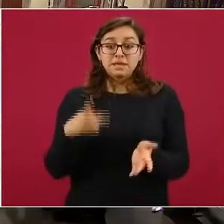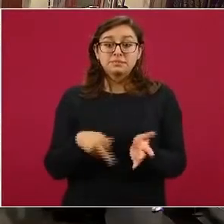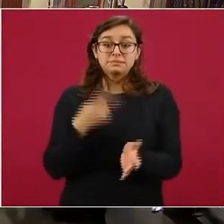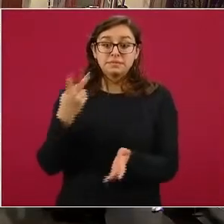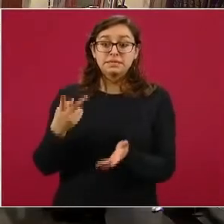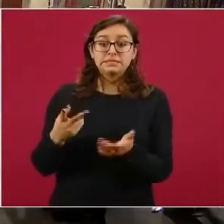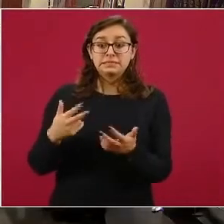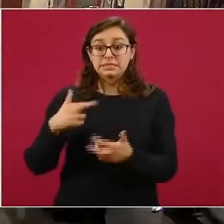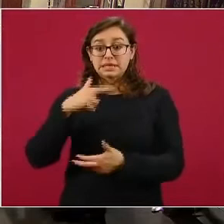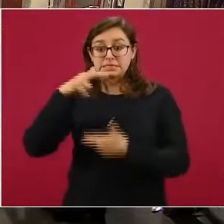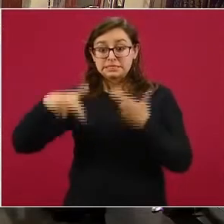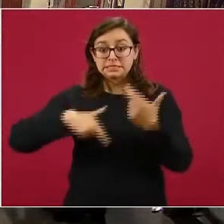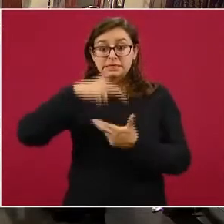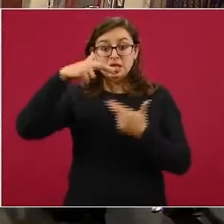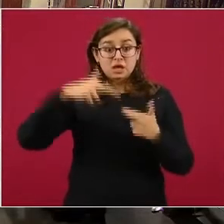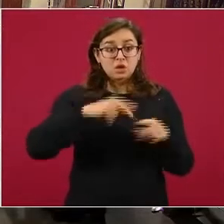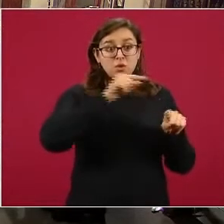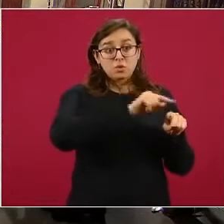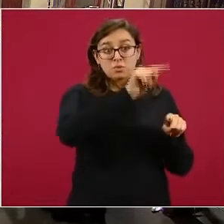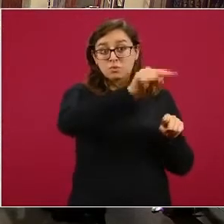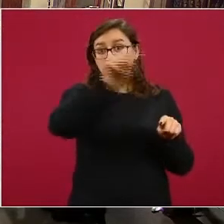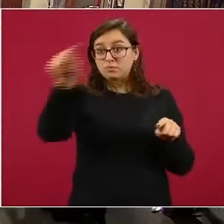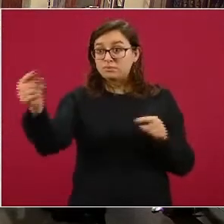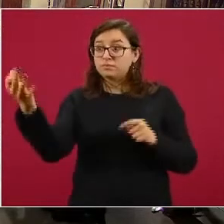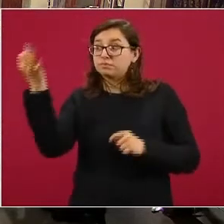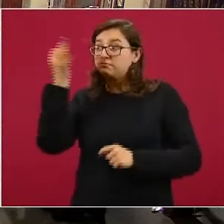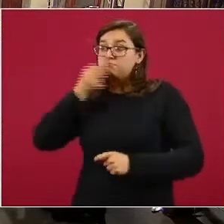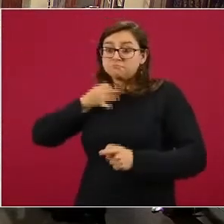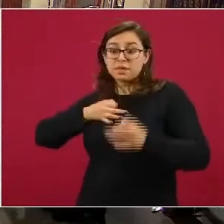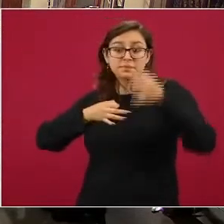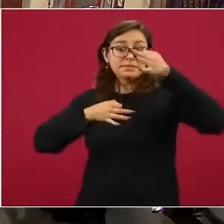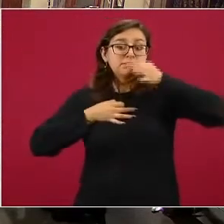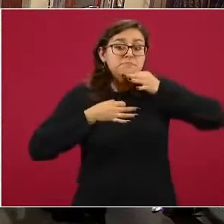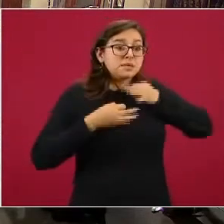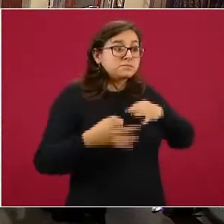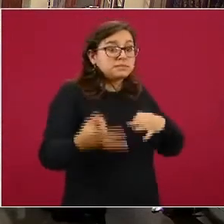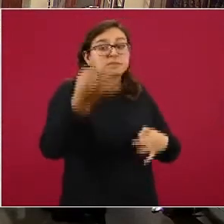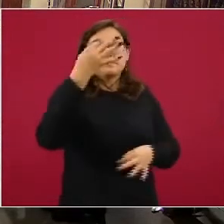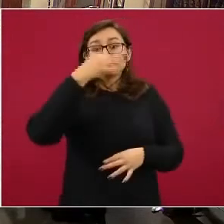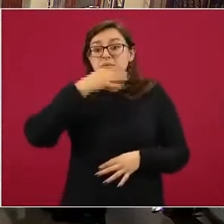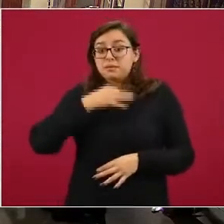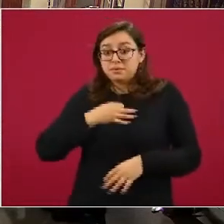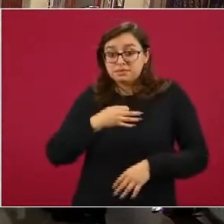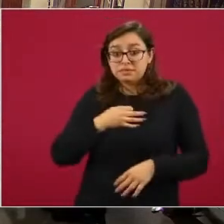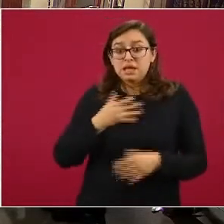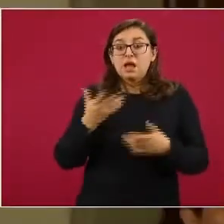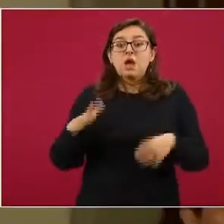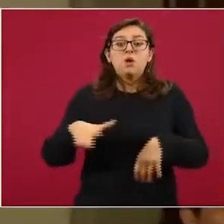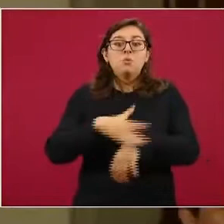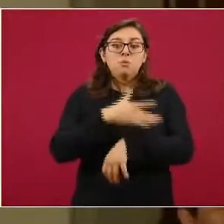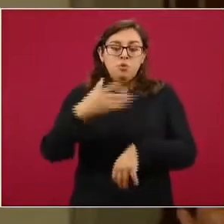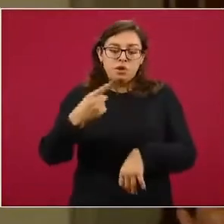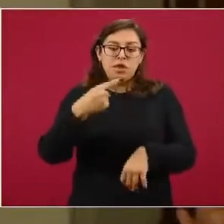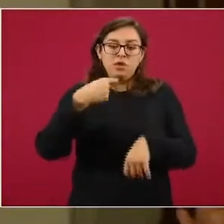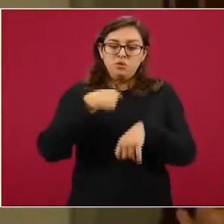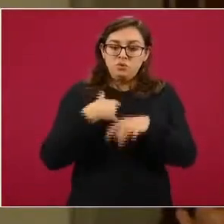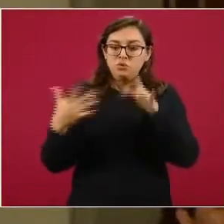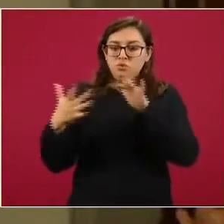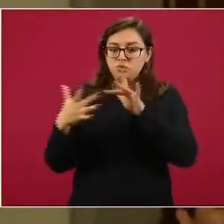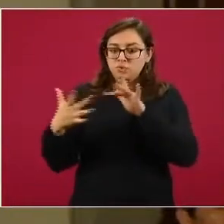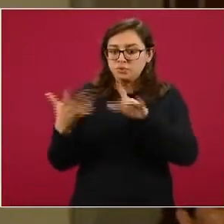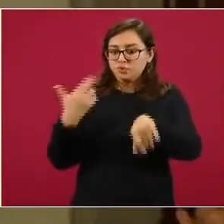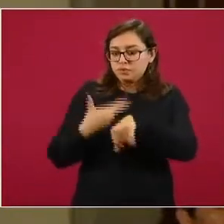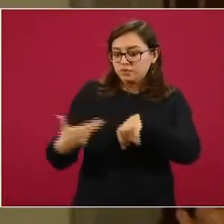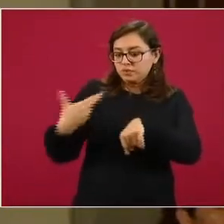regiones, ya que por intermediación mía asistió precisamente el Insabi, a un lugar que es muy lejano, alejado de todas